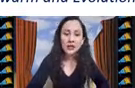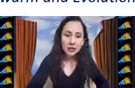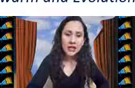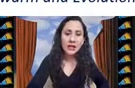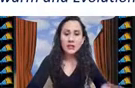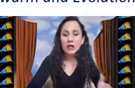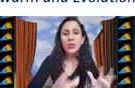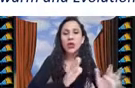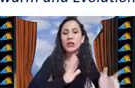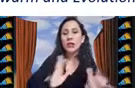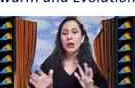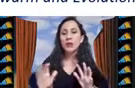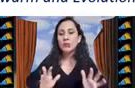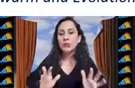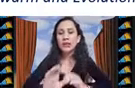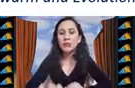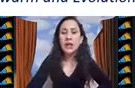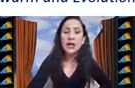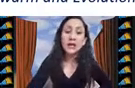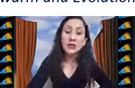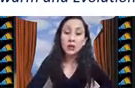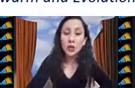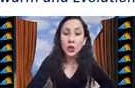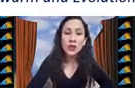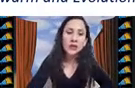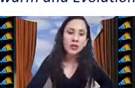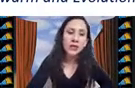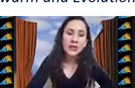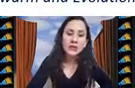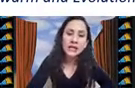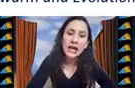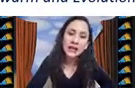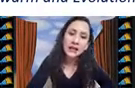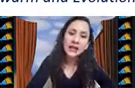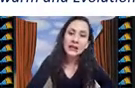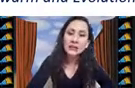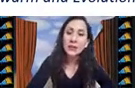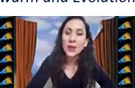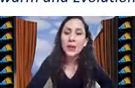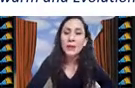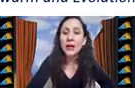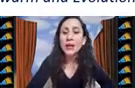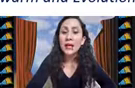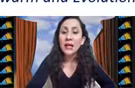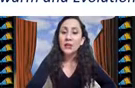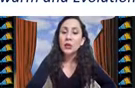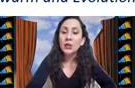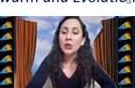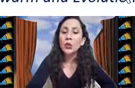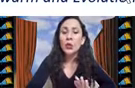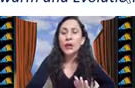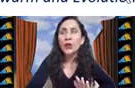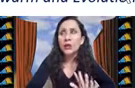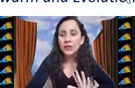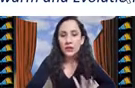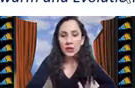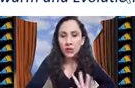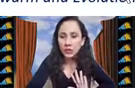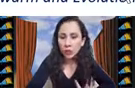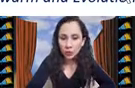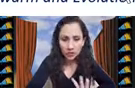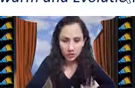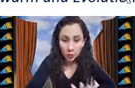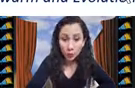no correlacionadas acomodo de trabajos en máquinas paralelas no correlacionadas y aquí en este problema yo tengo un número